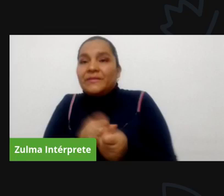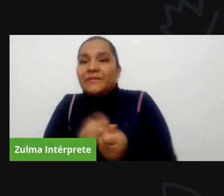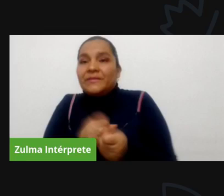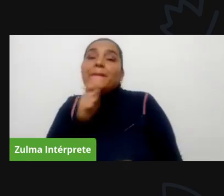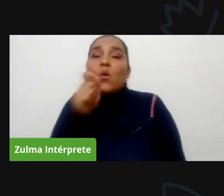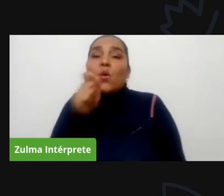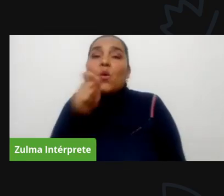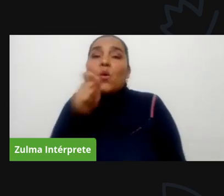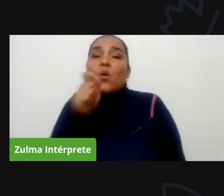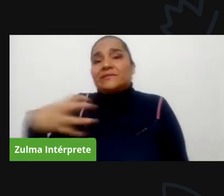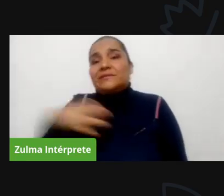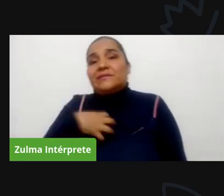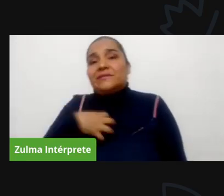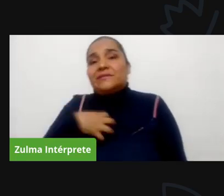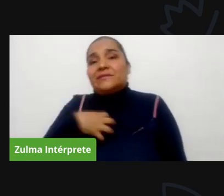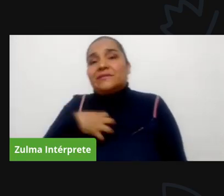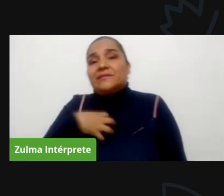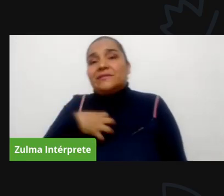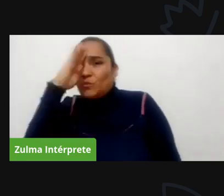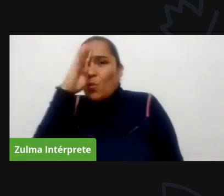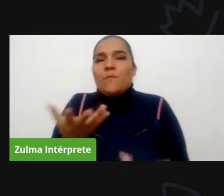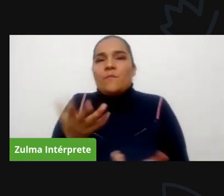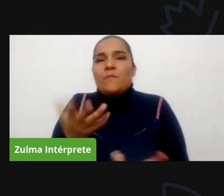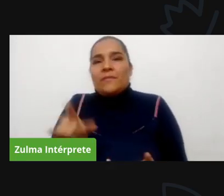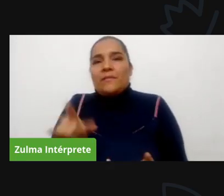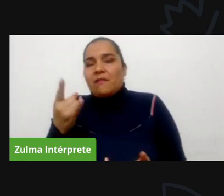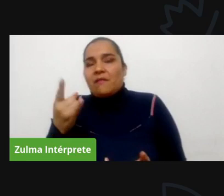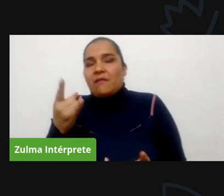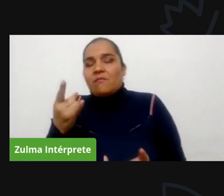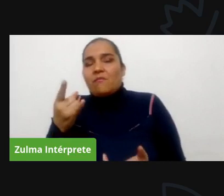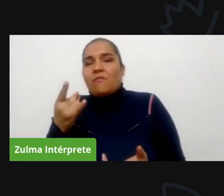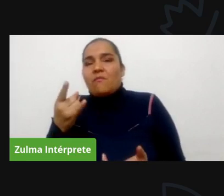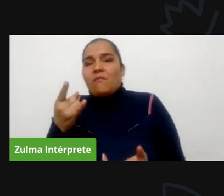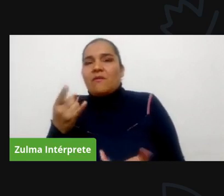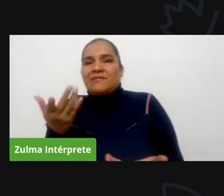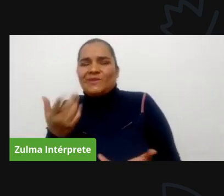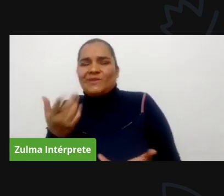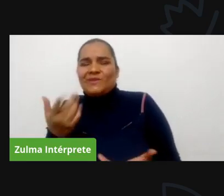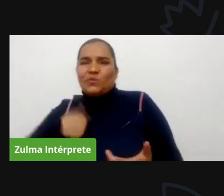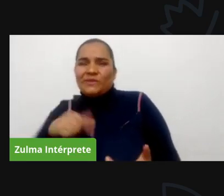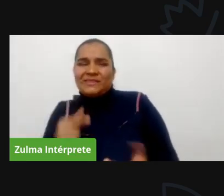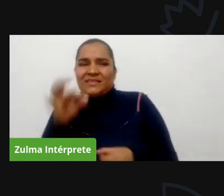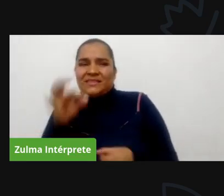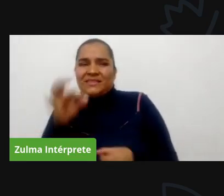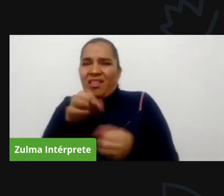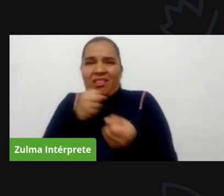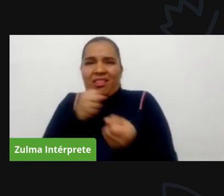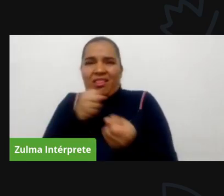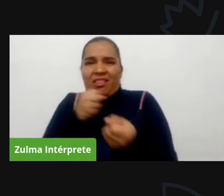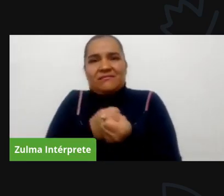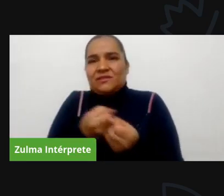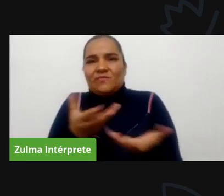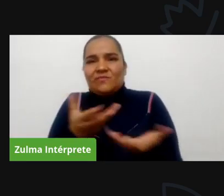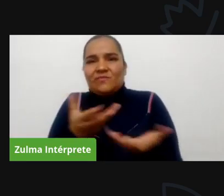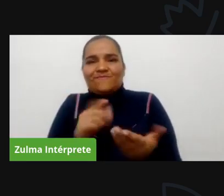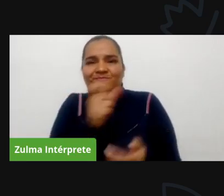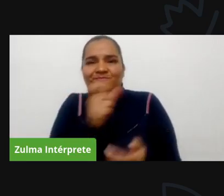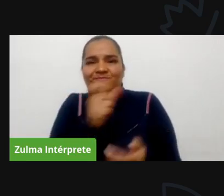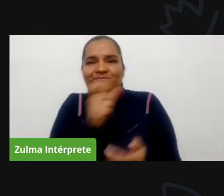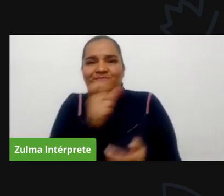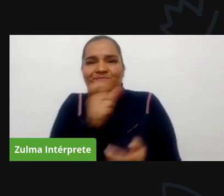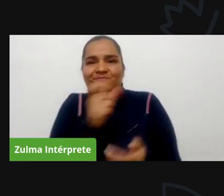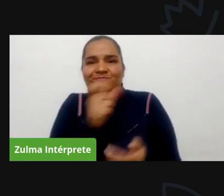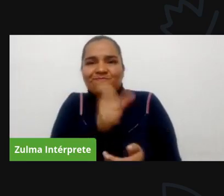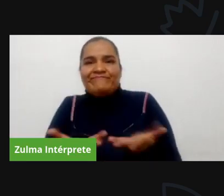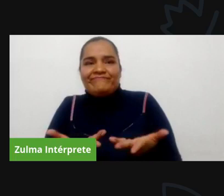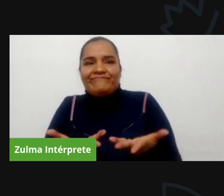confianza que debemos tener entre vecinos les estamos entregando una herramienta que va a tener un permanente canal de diálogo con el